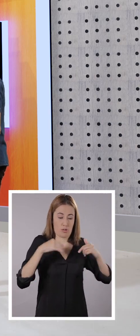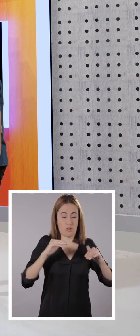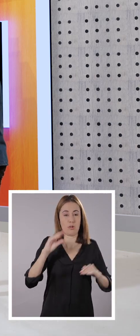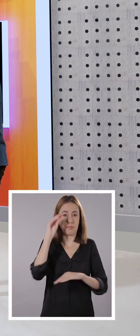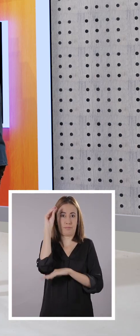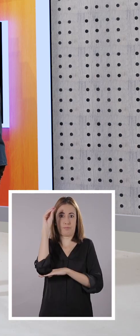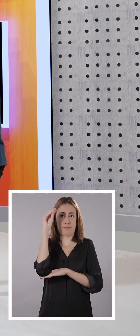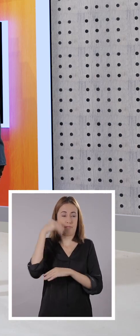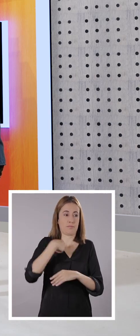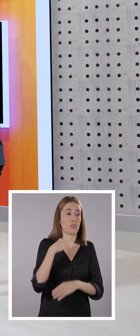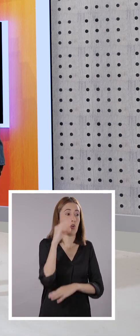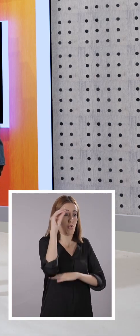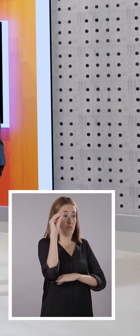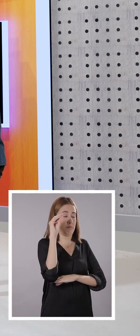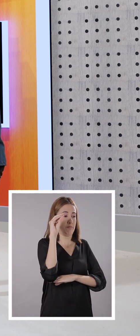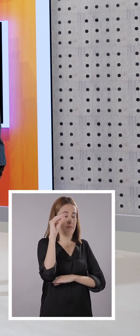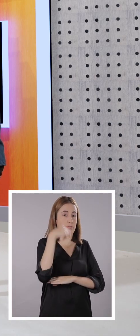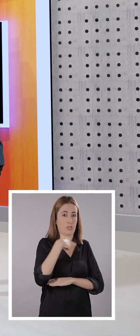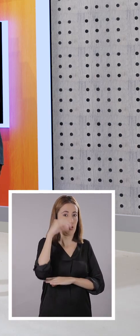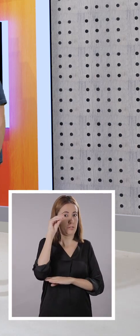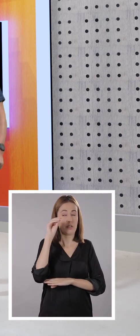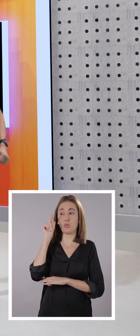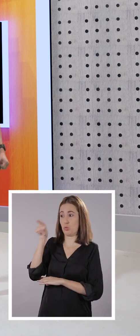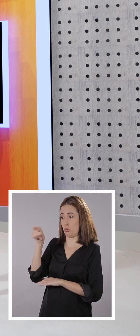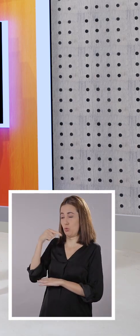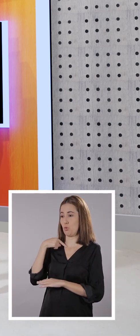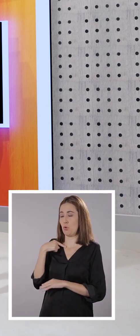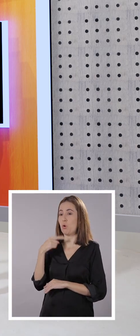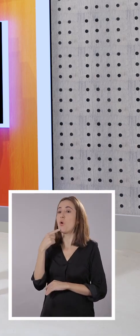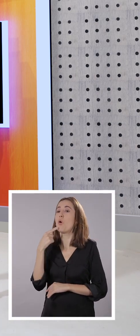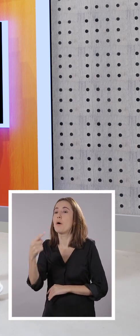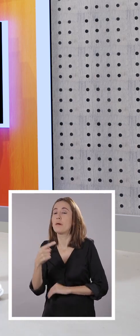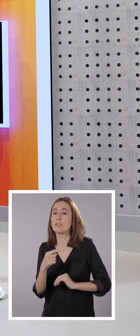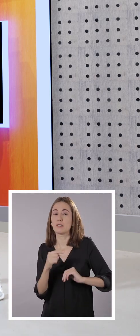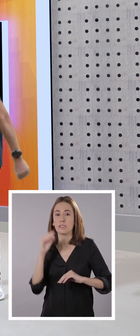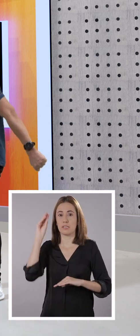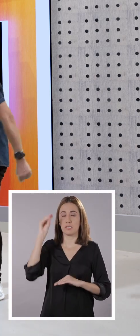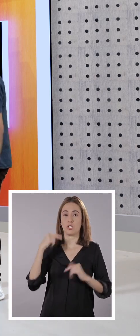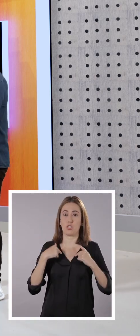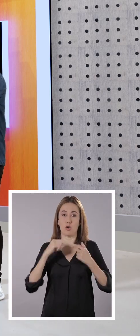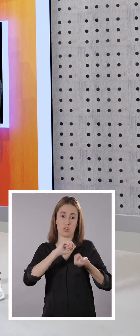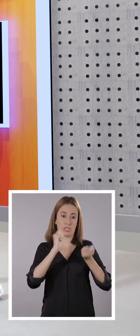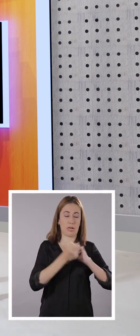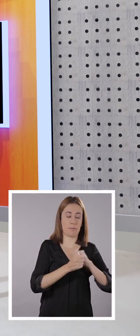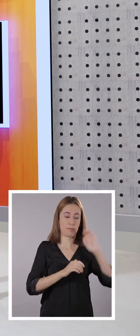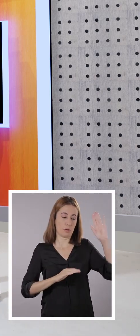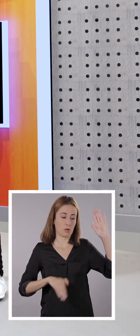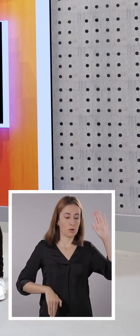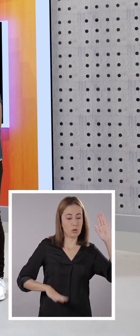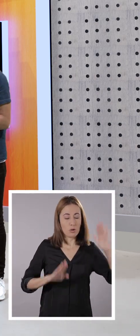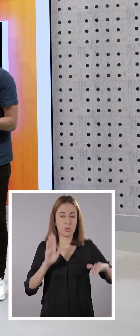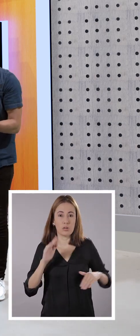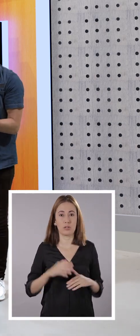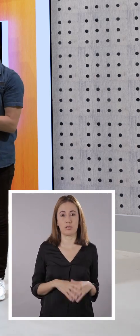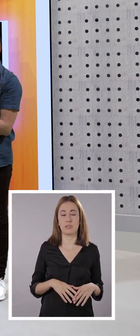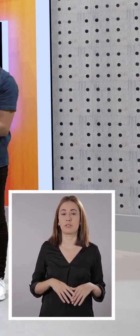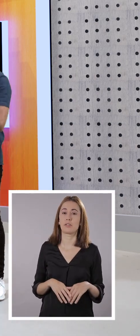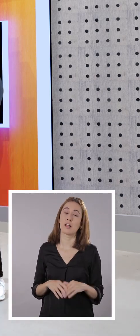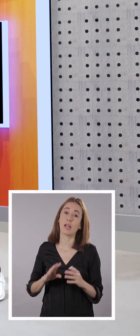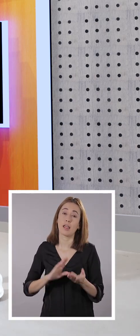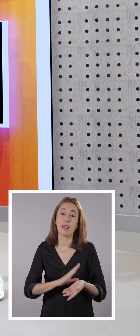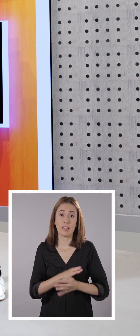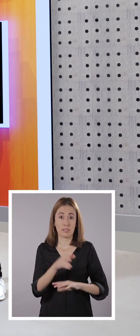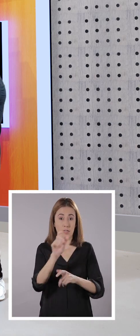yo voy a hacer la estatuilla y usted va a dar comandos. Exactamente. Ok. Ajá, entonces estás lista. Sí, y ¿qué tal si